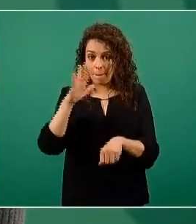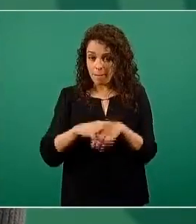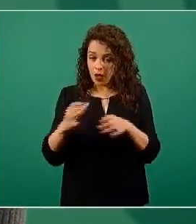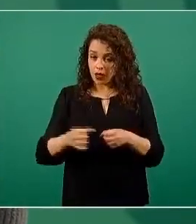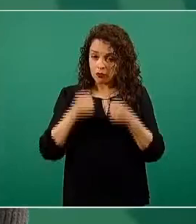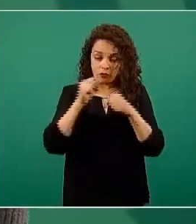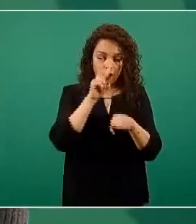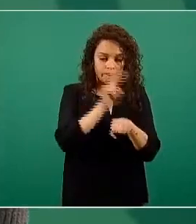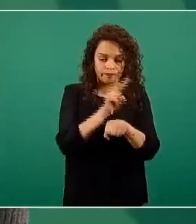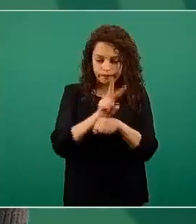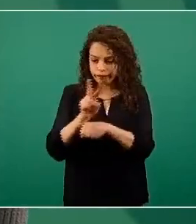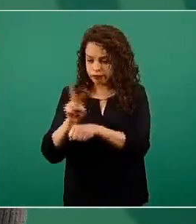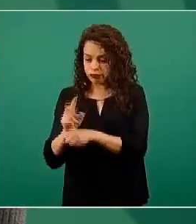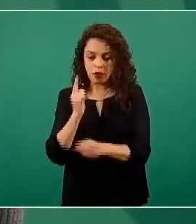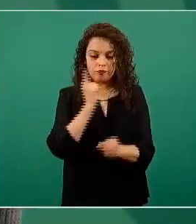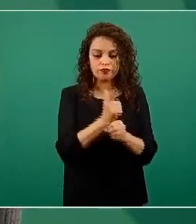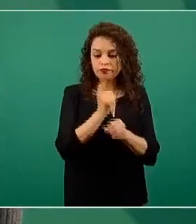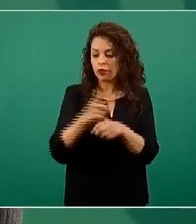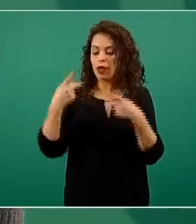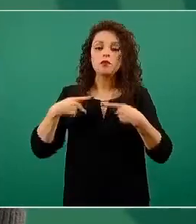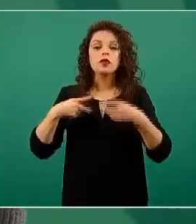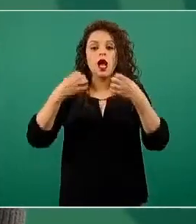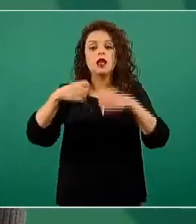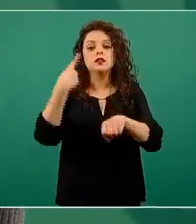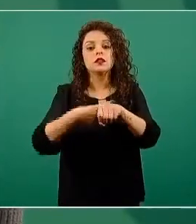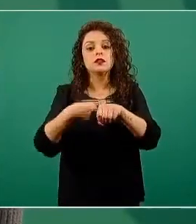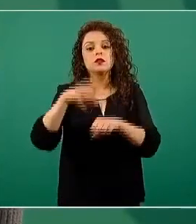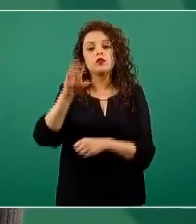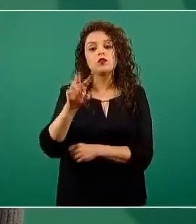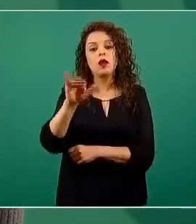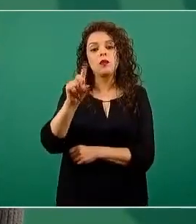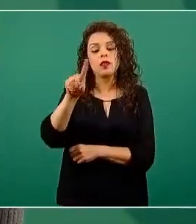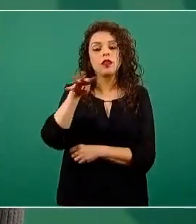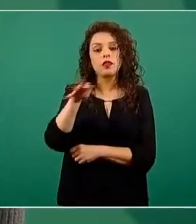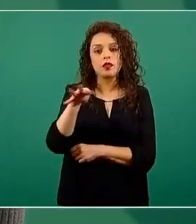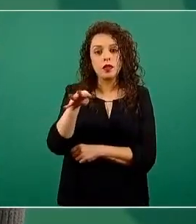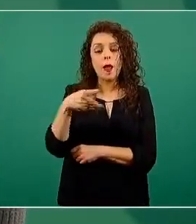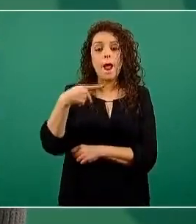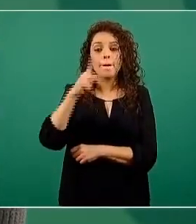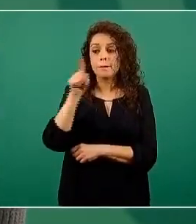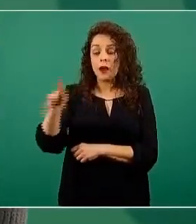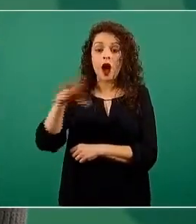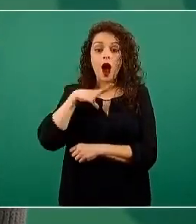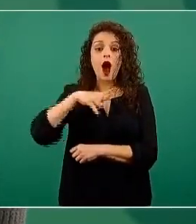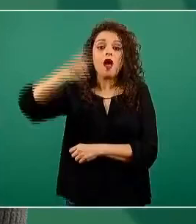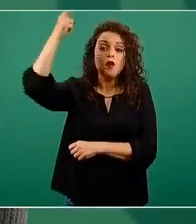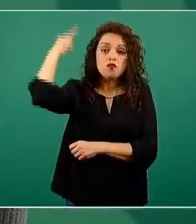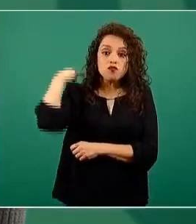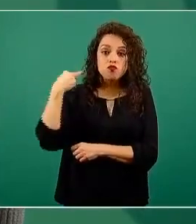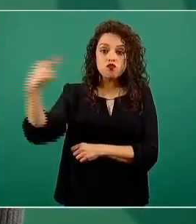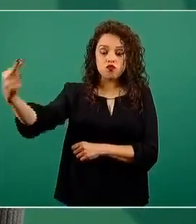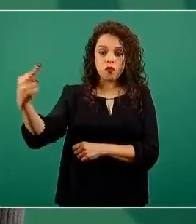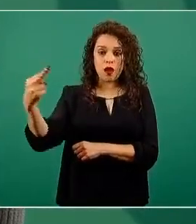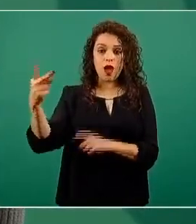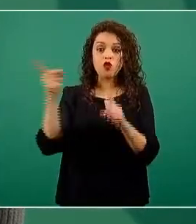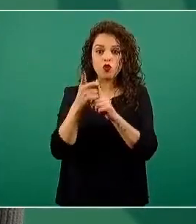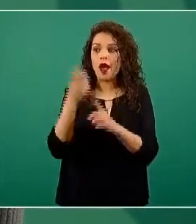vigilancia e identificación de casos de COVID-19 que tengan el antecedente de viaje a los países que en ese